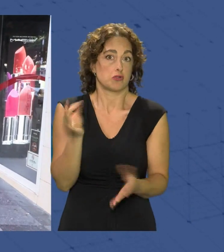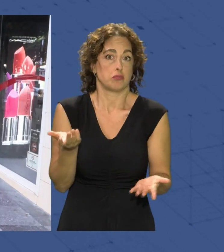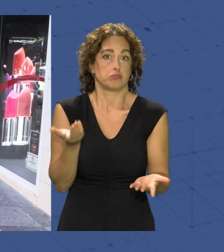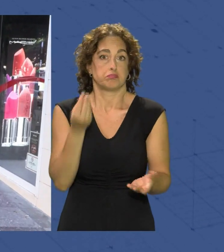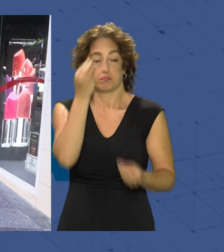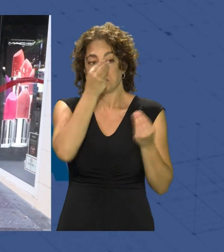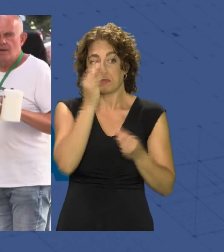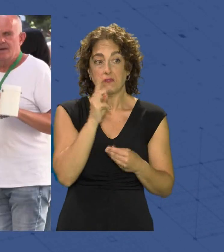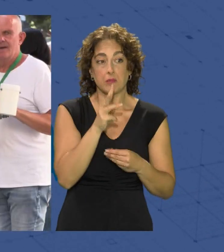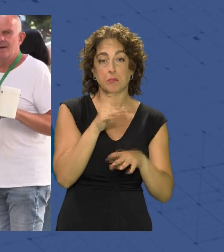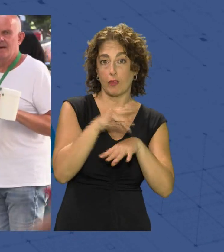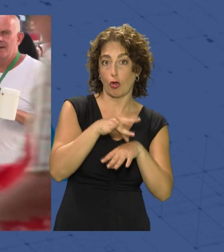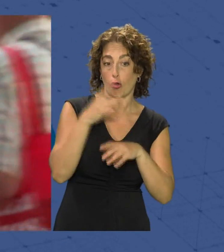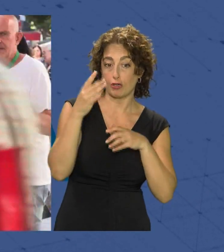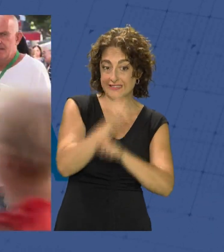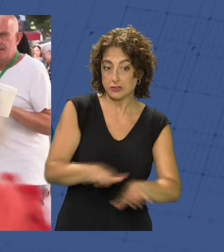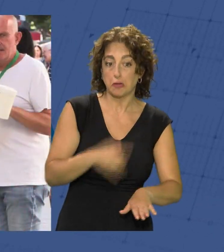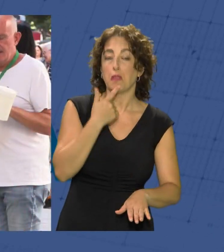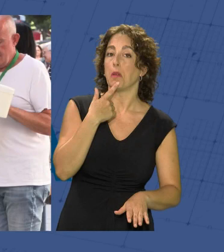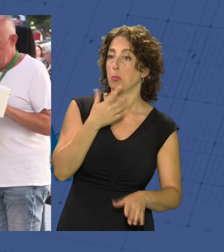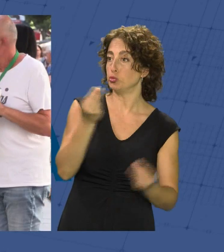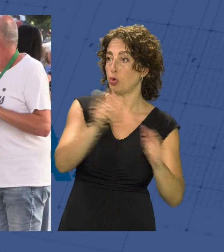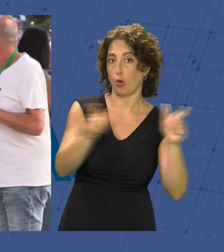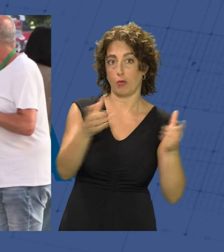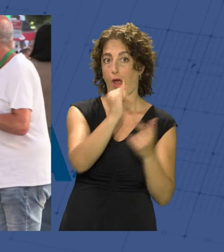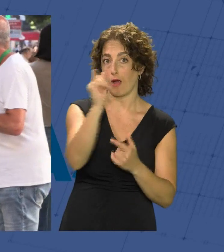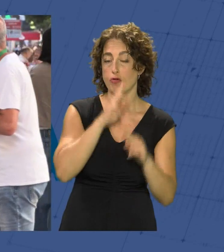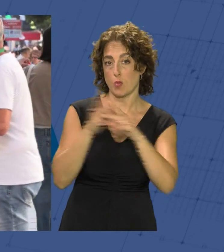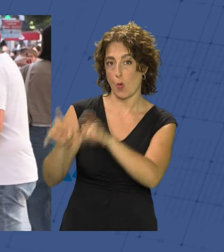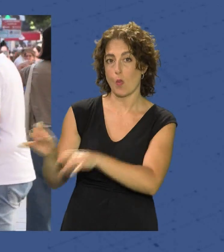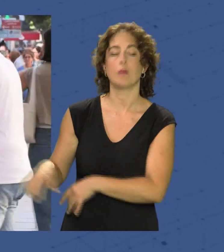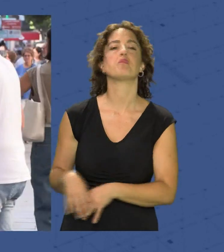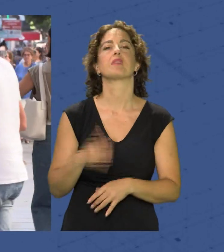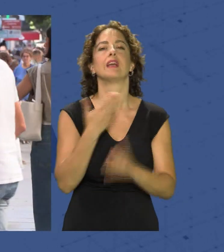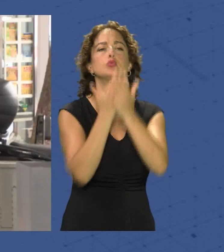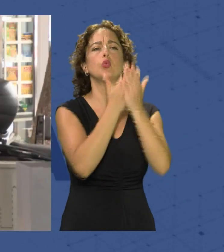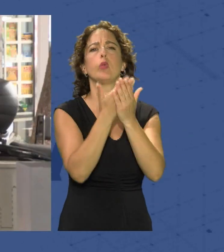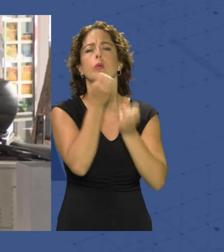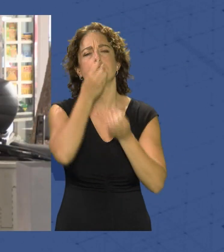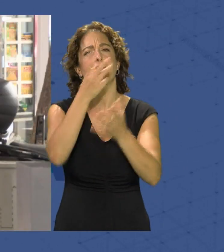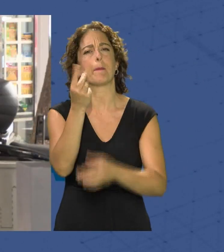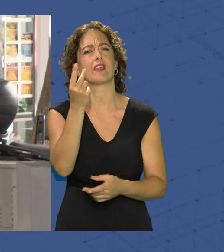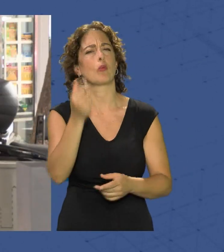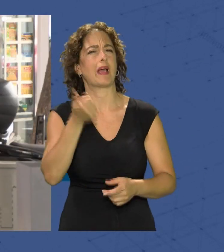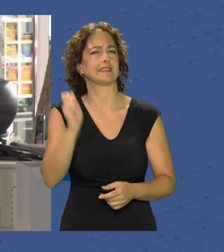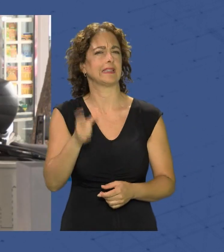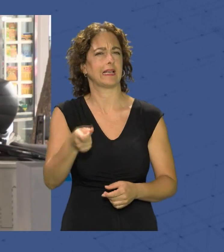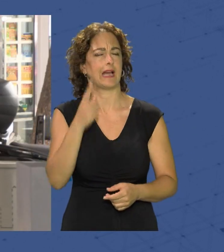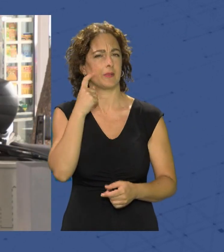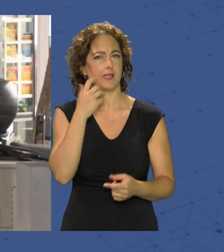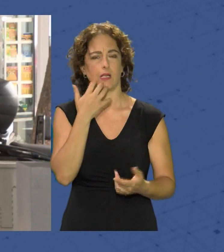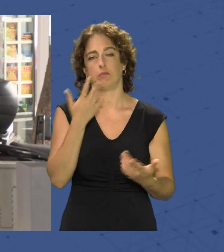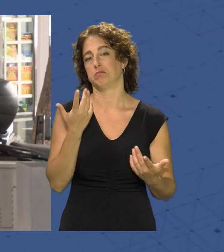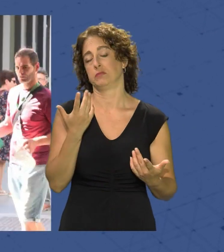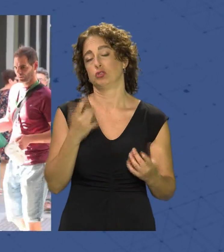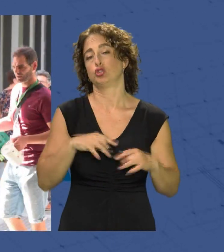pediatra que también se lleva mucho por cierto que este estudio también nos desvela cuáles son los apellidos más comunes en Almería y